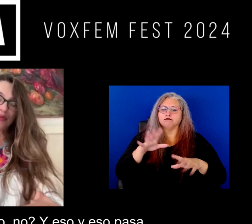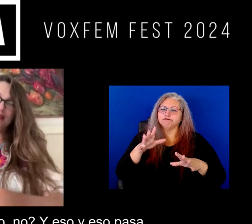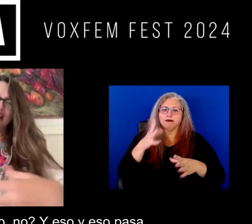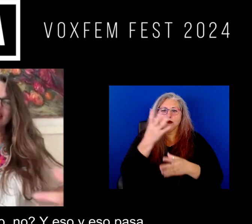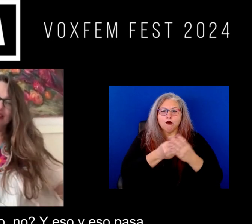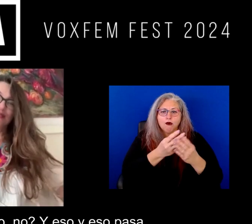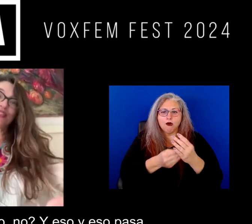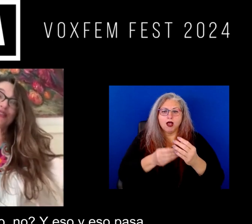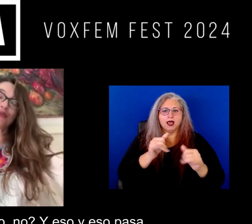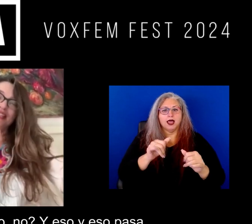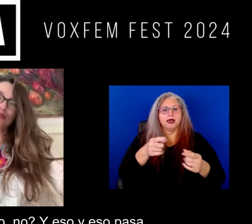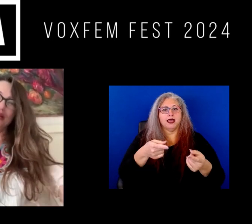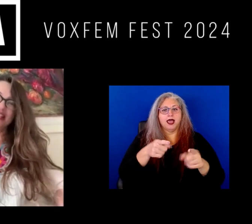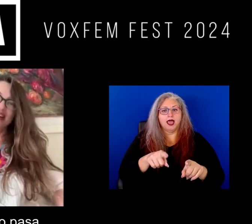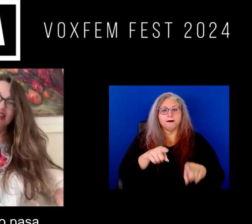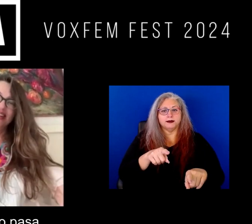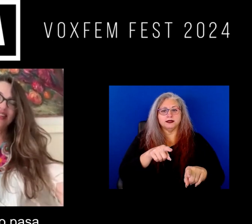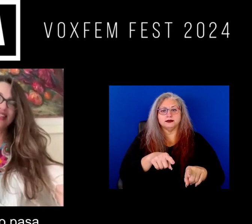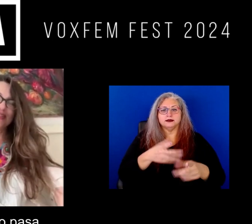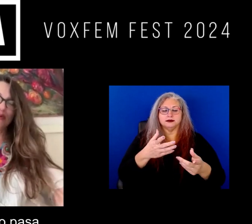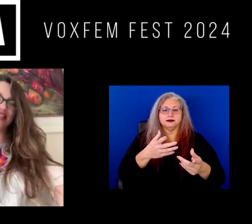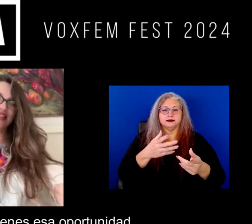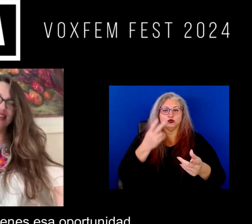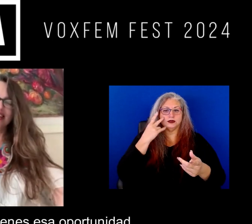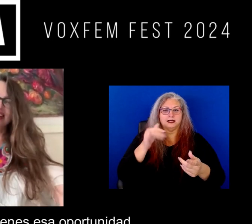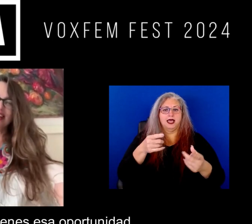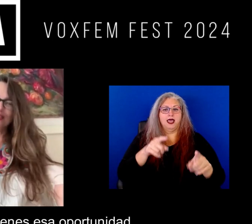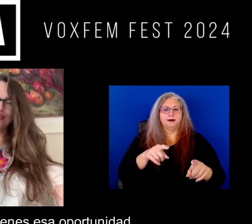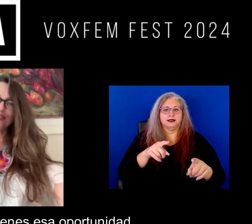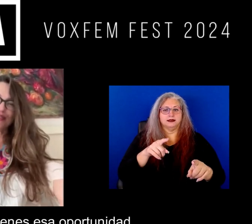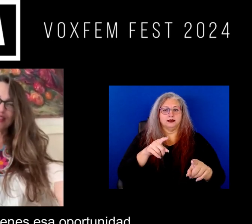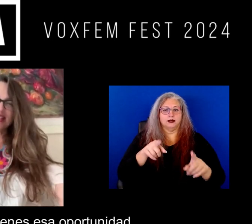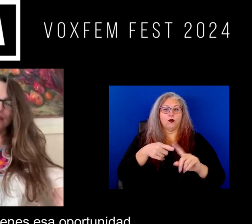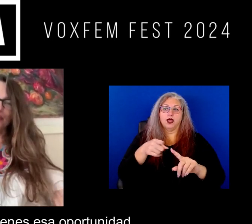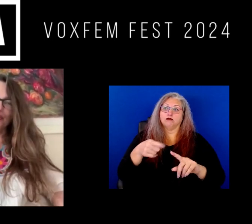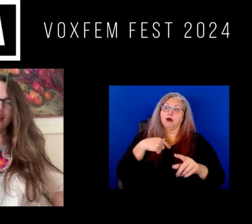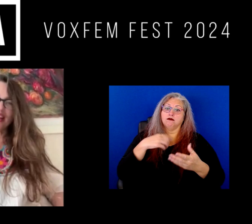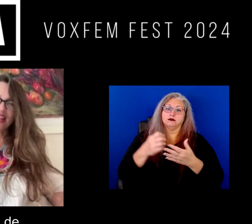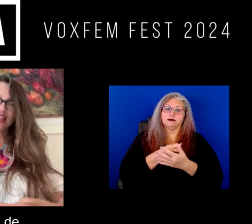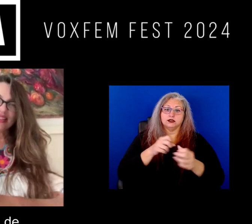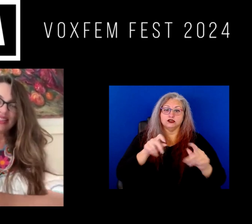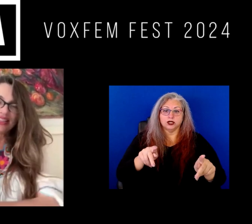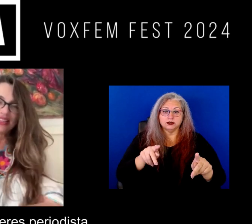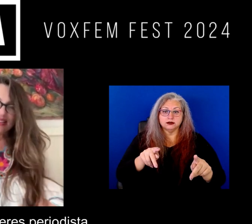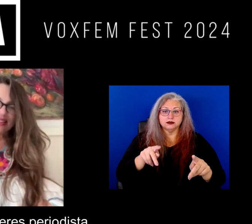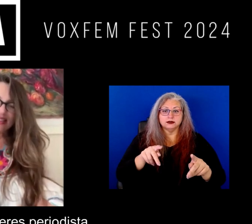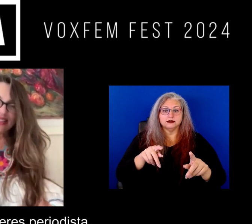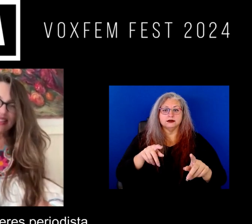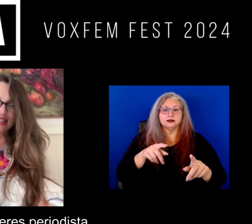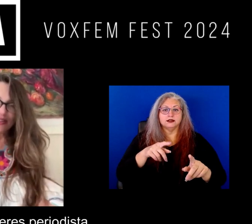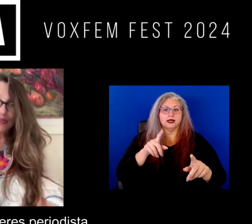pues se van quitando, ¿no? Y eso pasa, eso pasa, yo creo, cuando tienes esa oportunidad de,